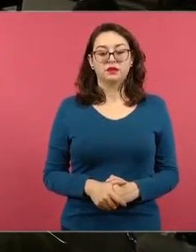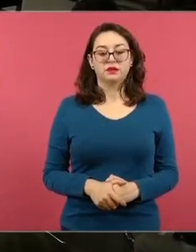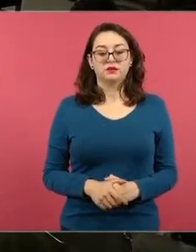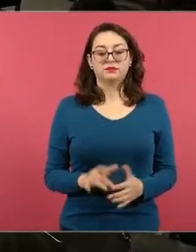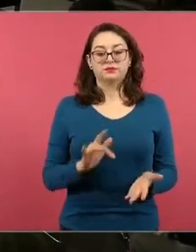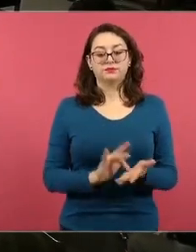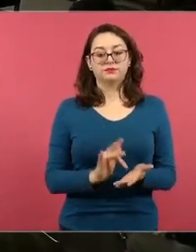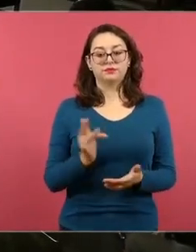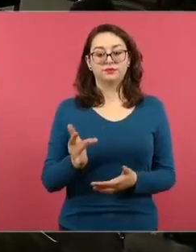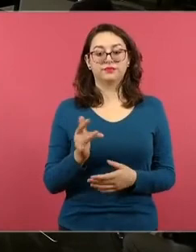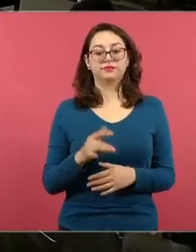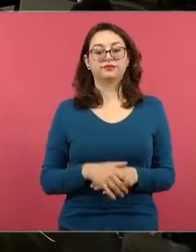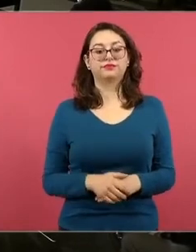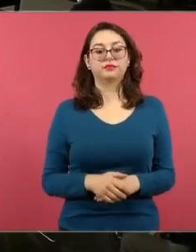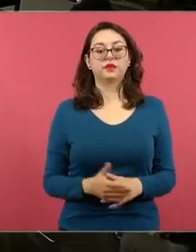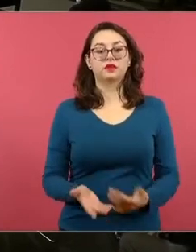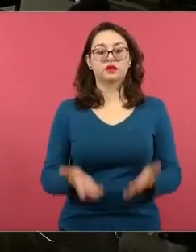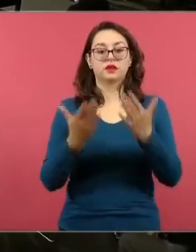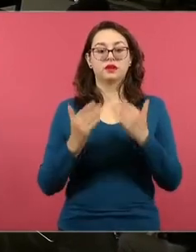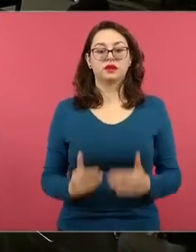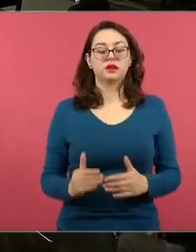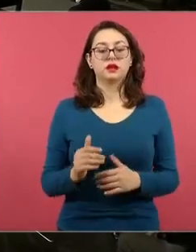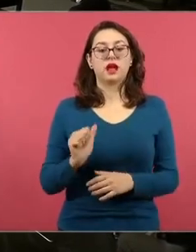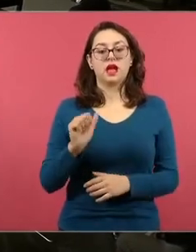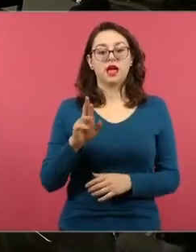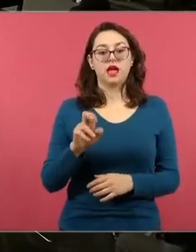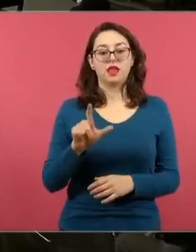Arely Hernández Mendoza, por favor.